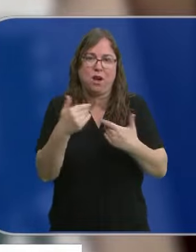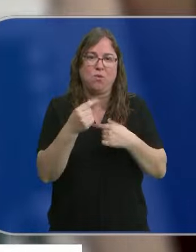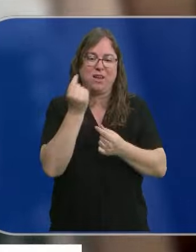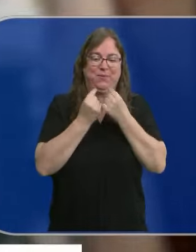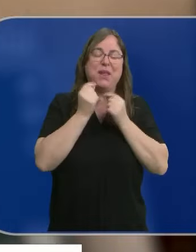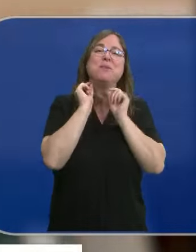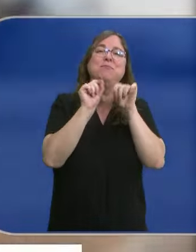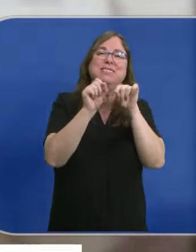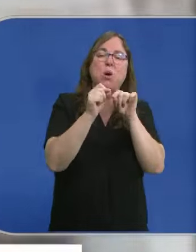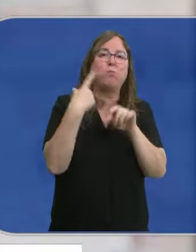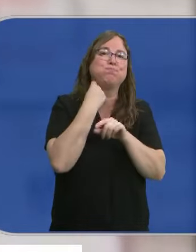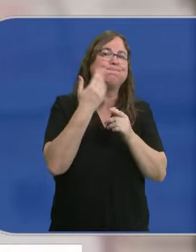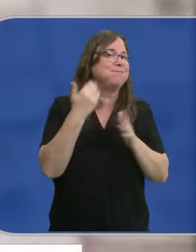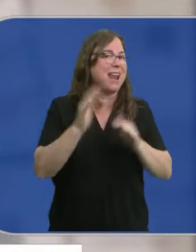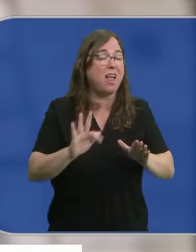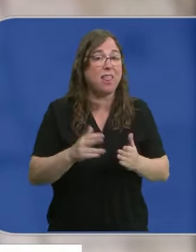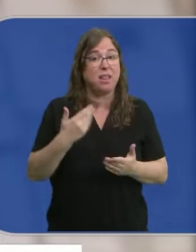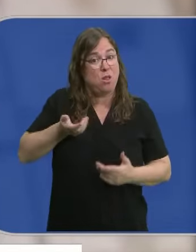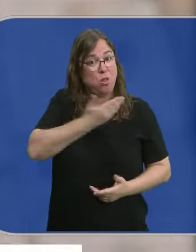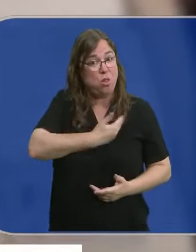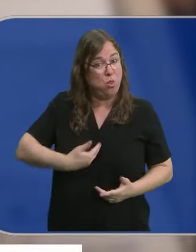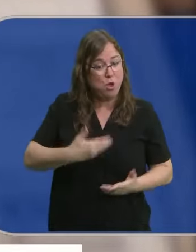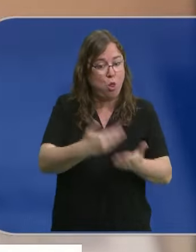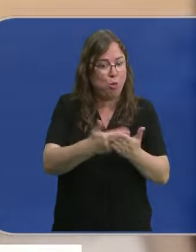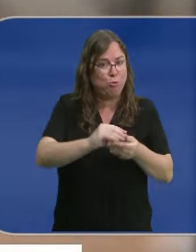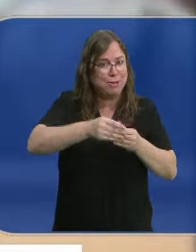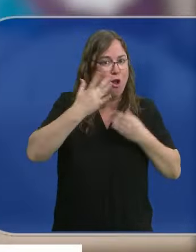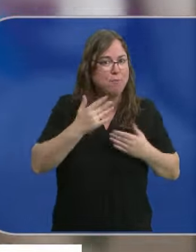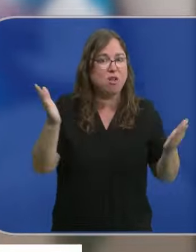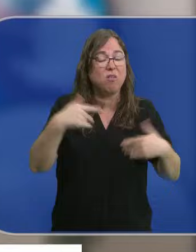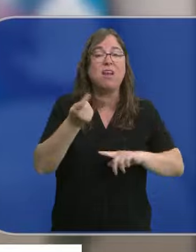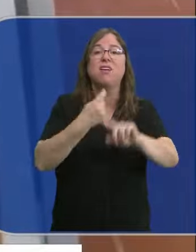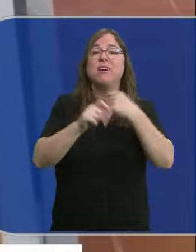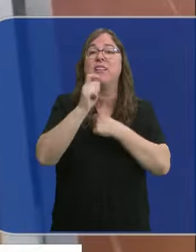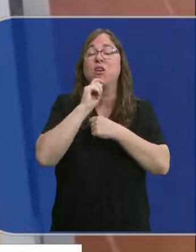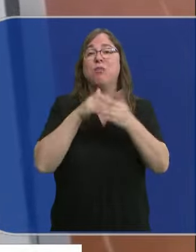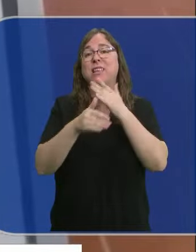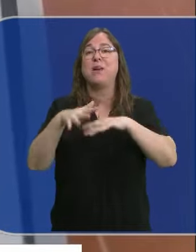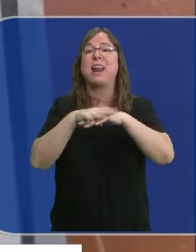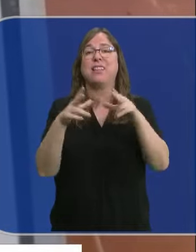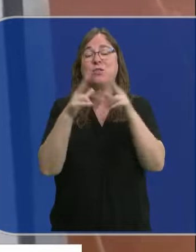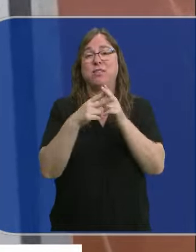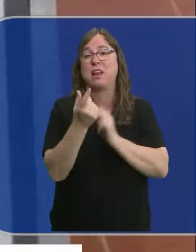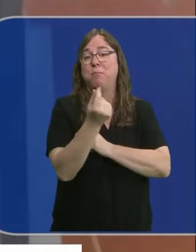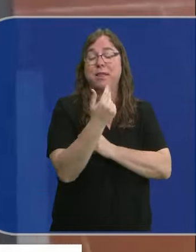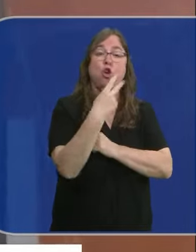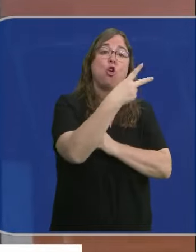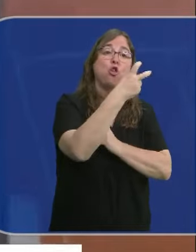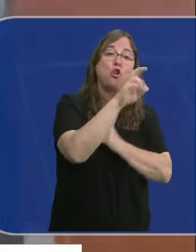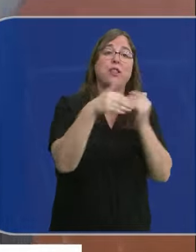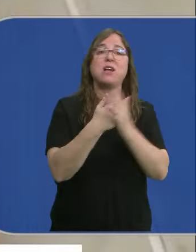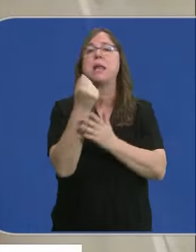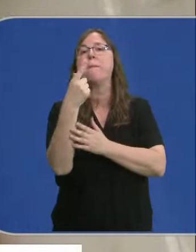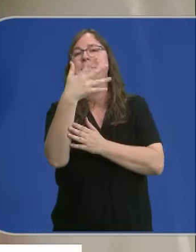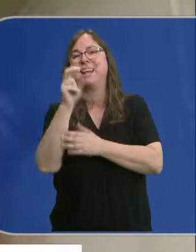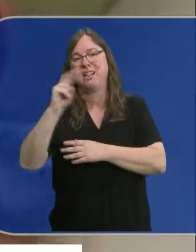El propietario no contaba con la documentación necesaria y vendía los ejemplares a través de redes sociales a precios que oscilaban entre los 200 y